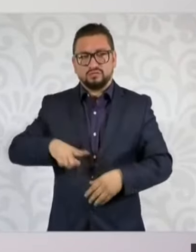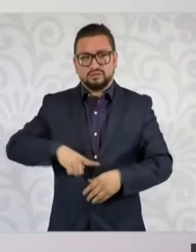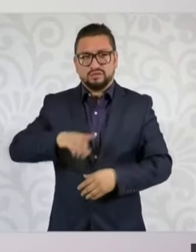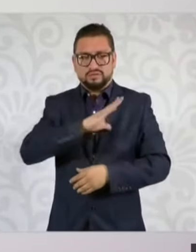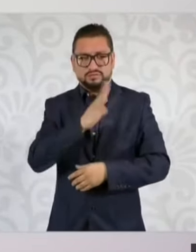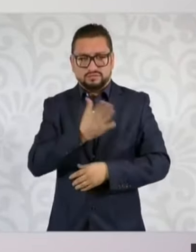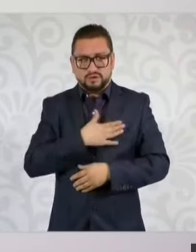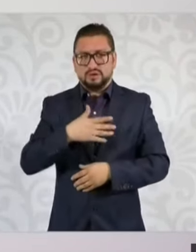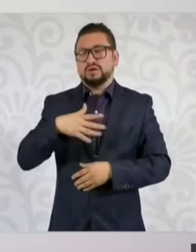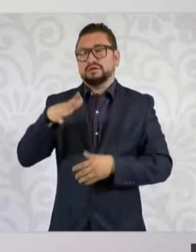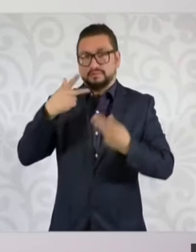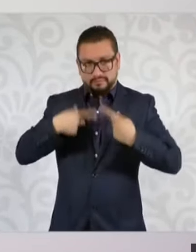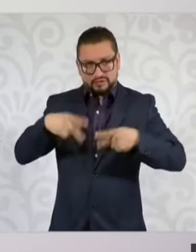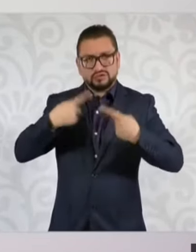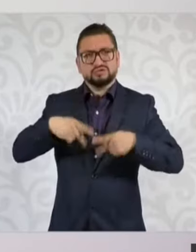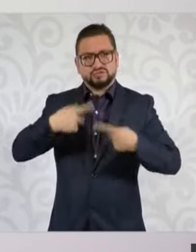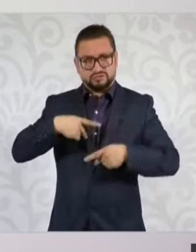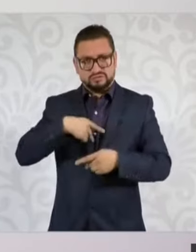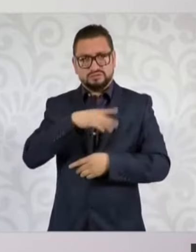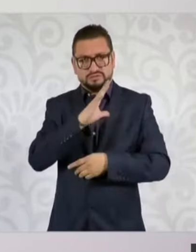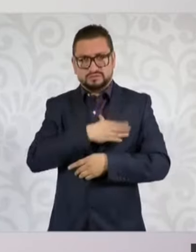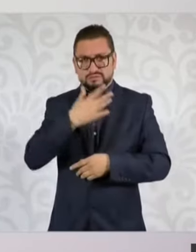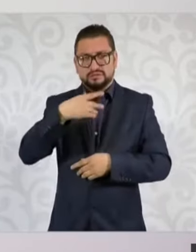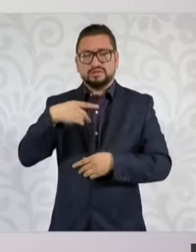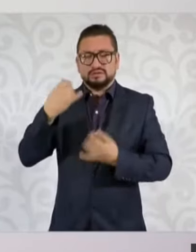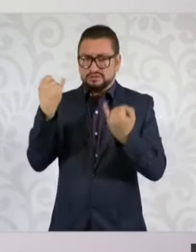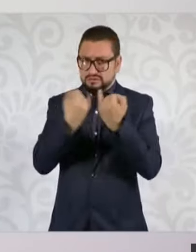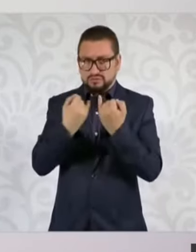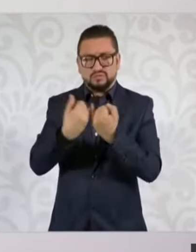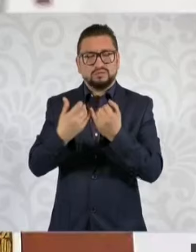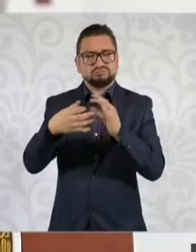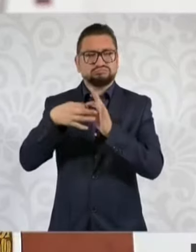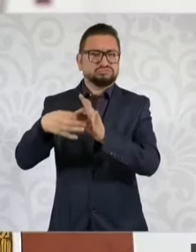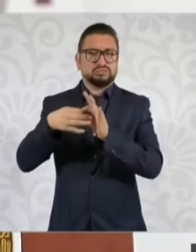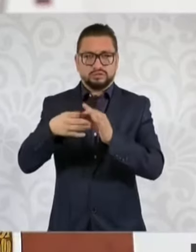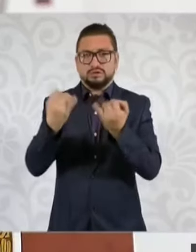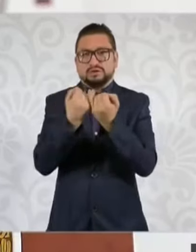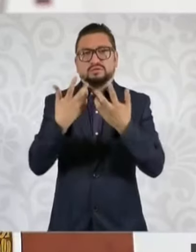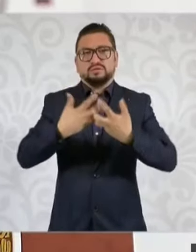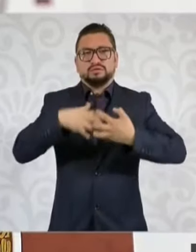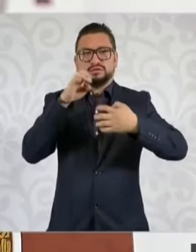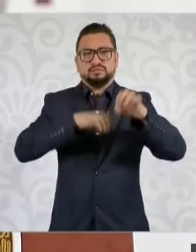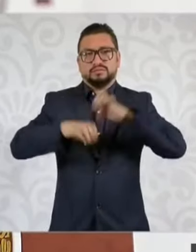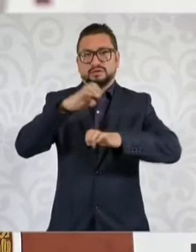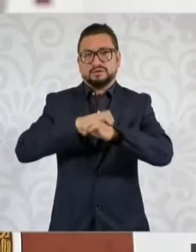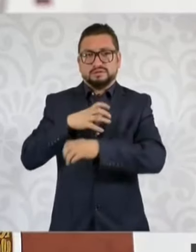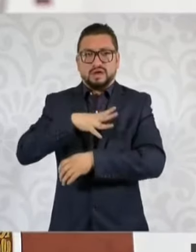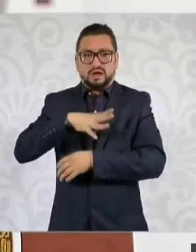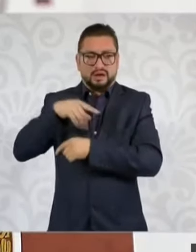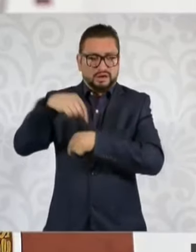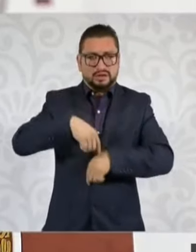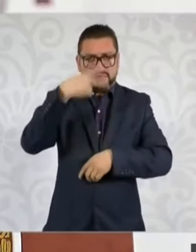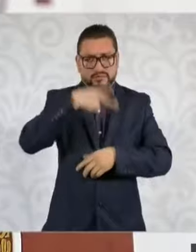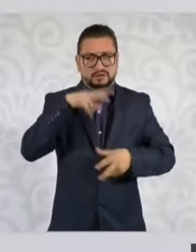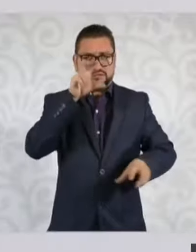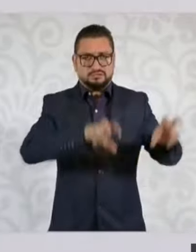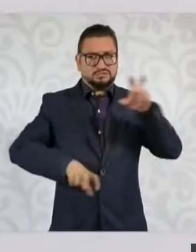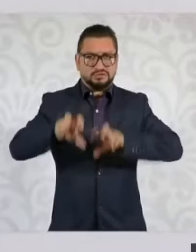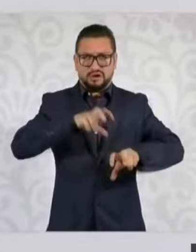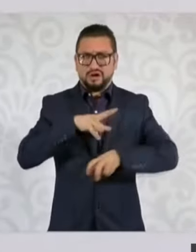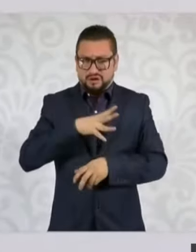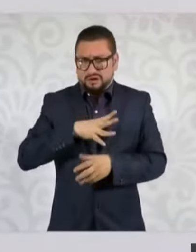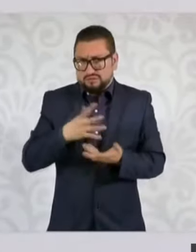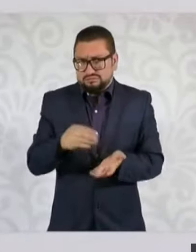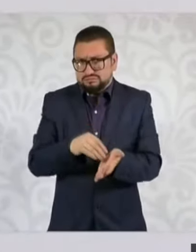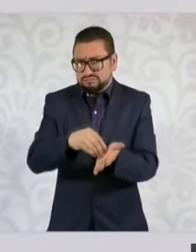con su pueblo, evidentemente, y con las empresas españolas que tienen inversiones aquí en México. Esas